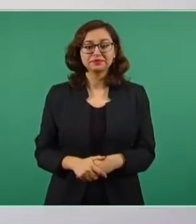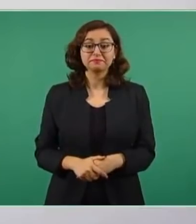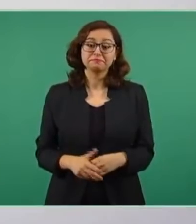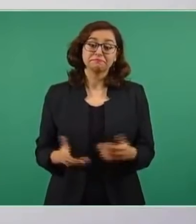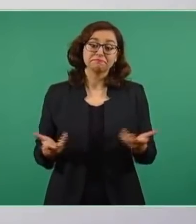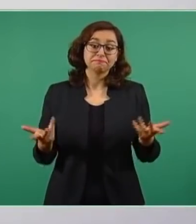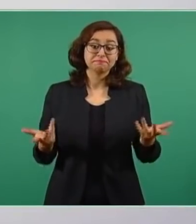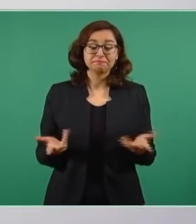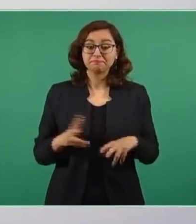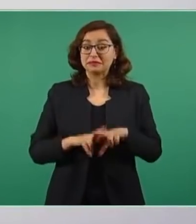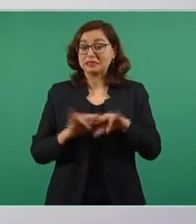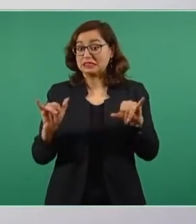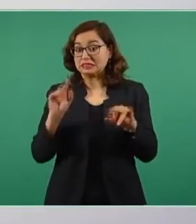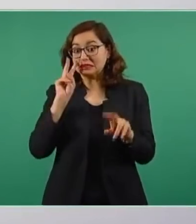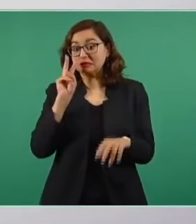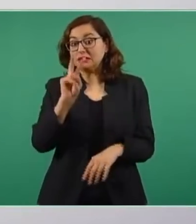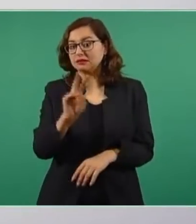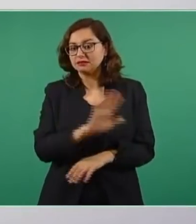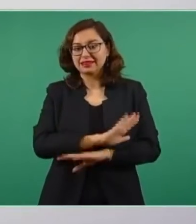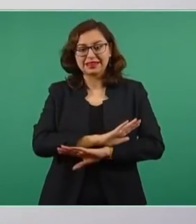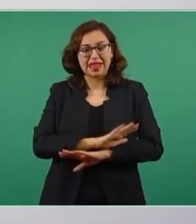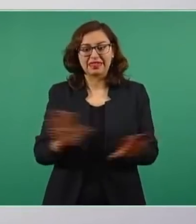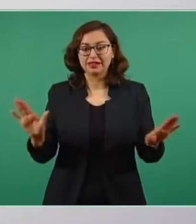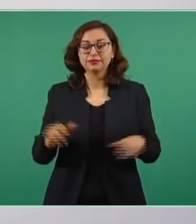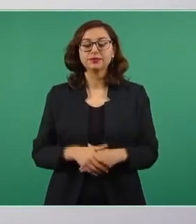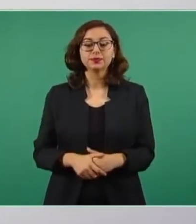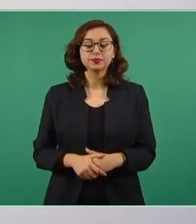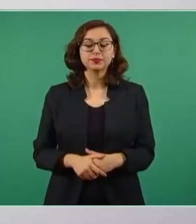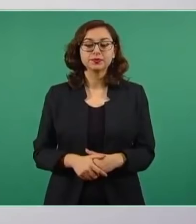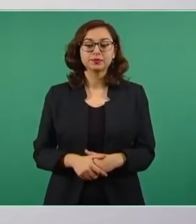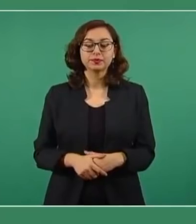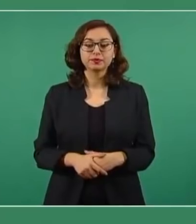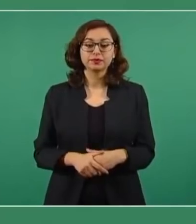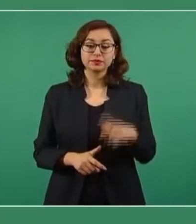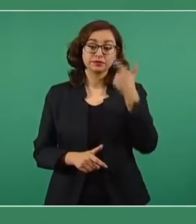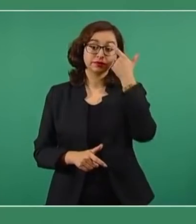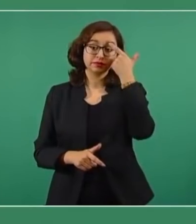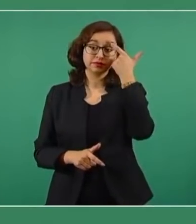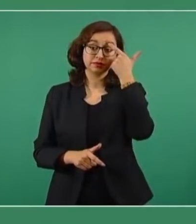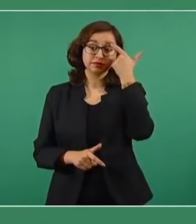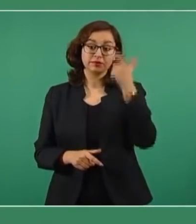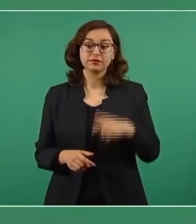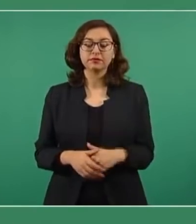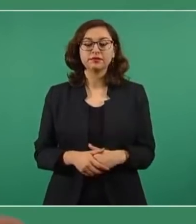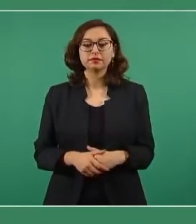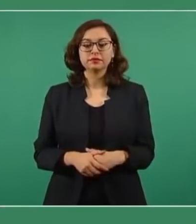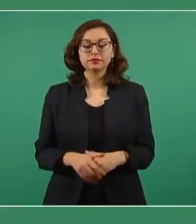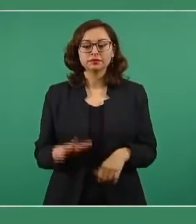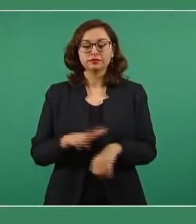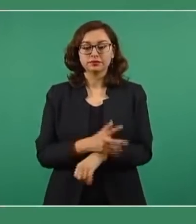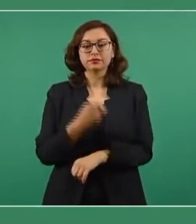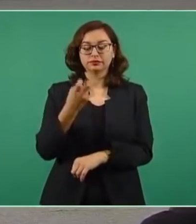algo? Un quién es quién en las mentiras de la semana. Las llevo de perder, pero va, una